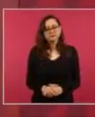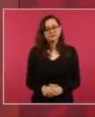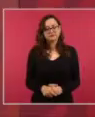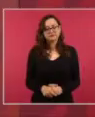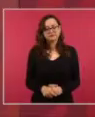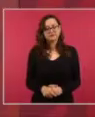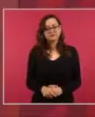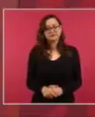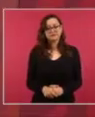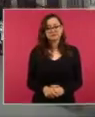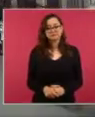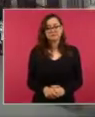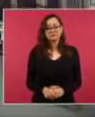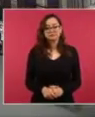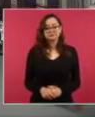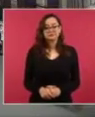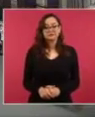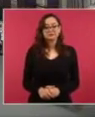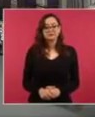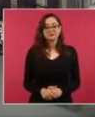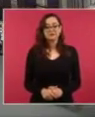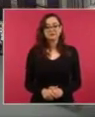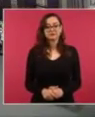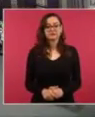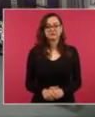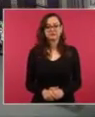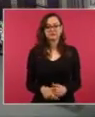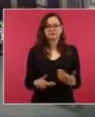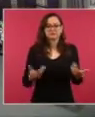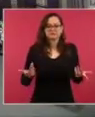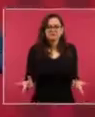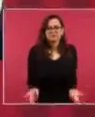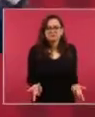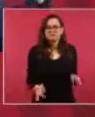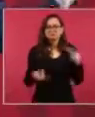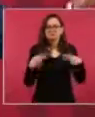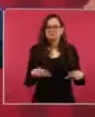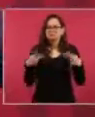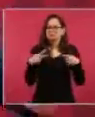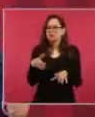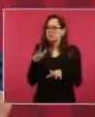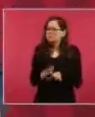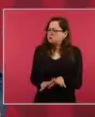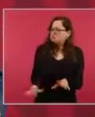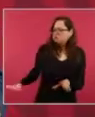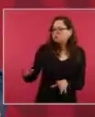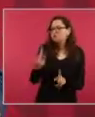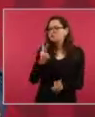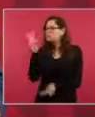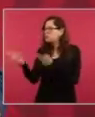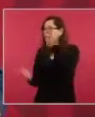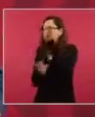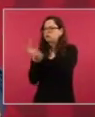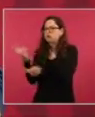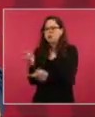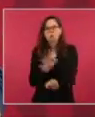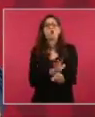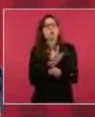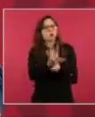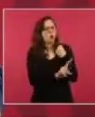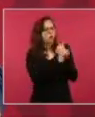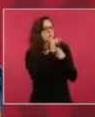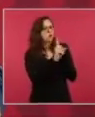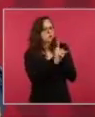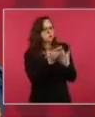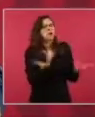Entonces, ¿a quién le afecta el que se haga una consulta? Mañana vamos